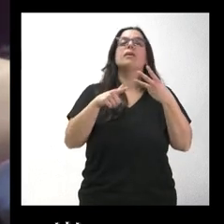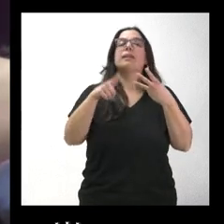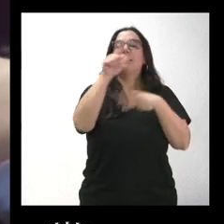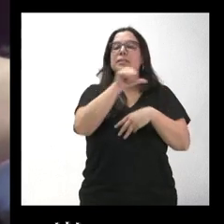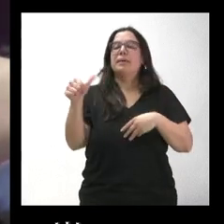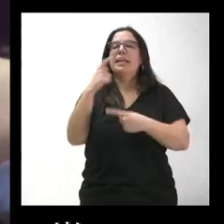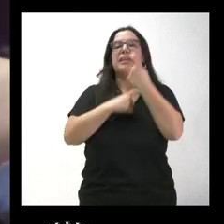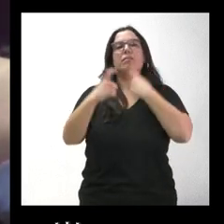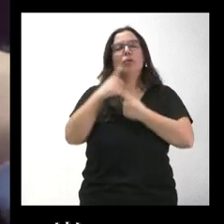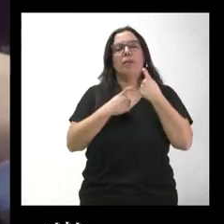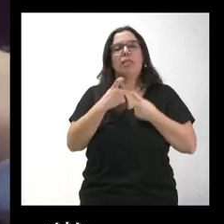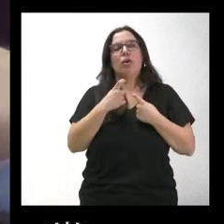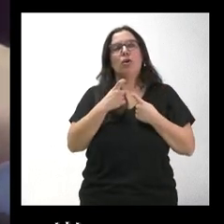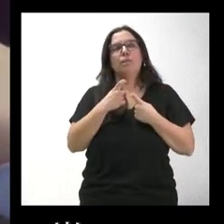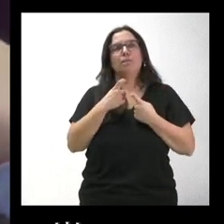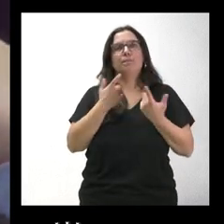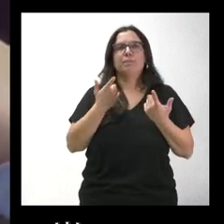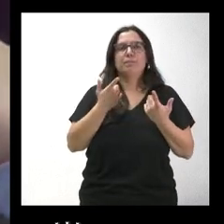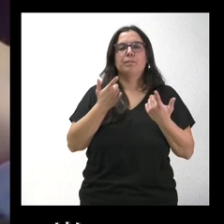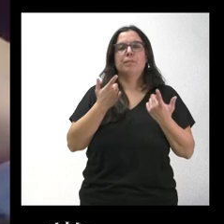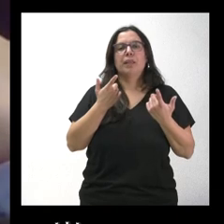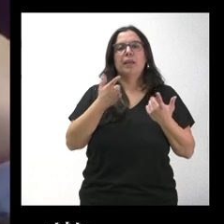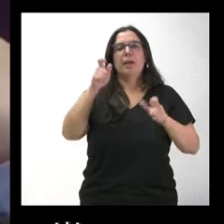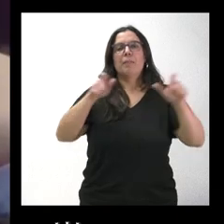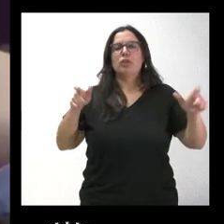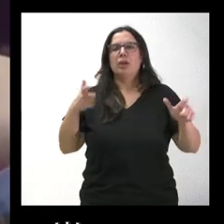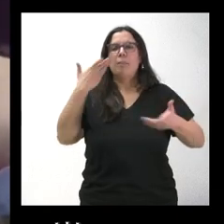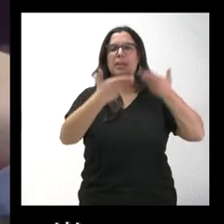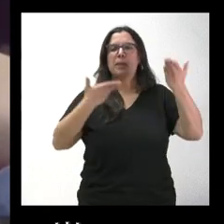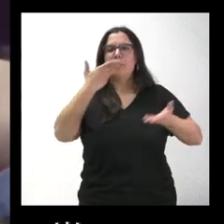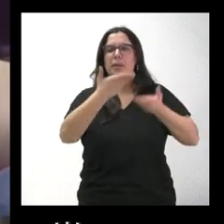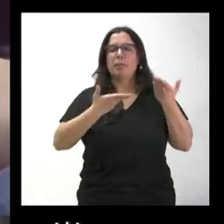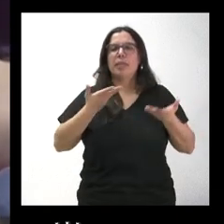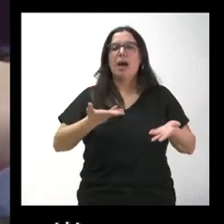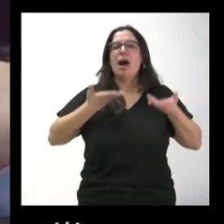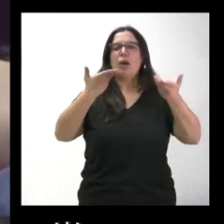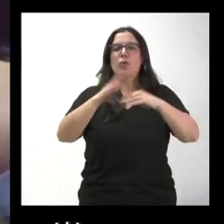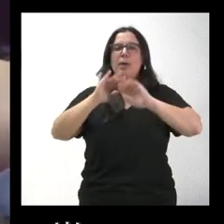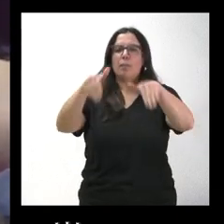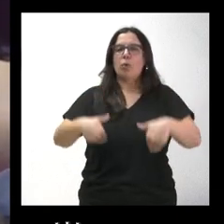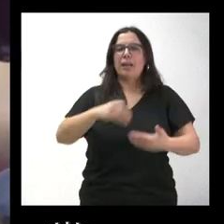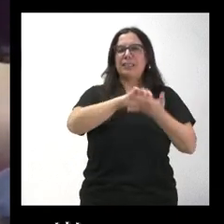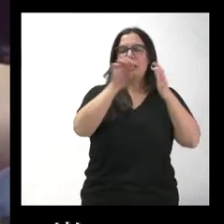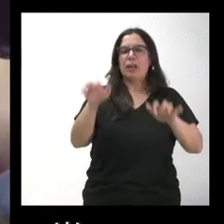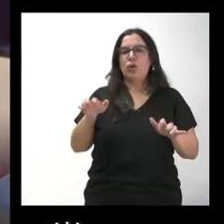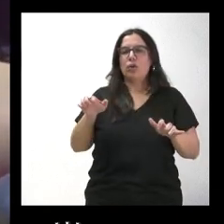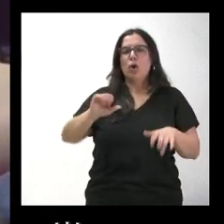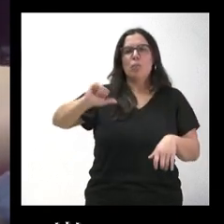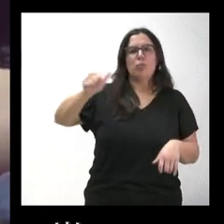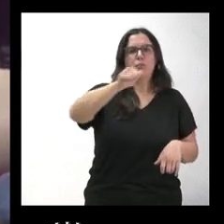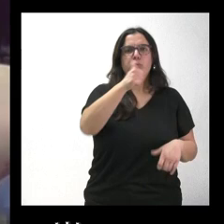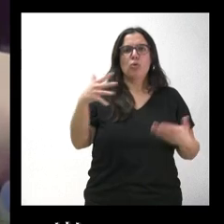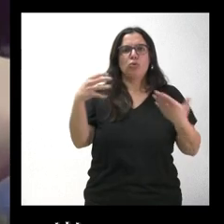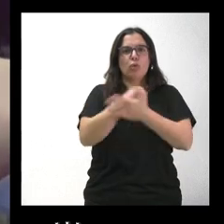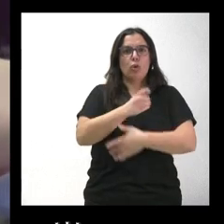que no ha llegado a todas esas personas que habían pedido las ayudas para el retorno a Castilla y León la cuantía que